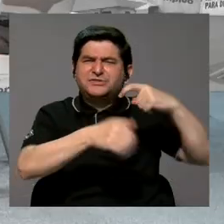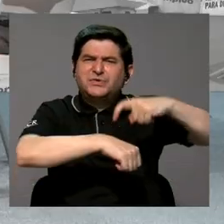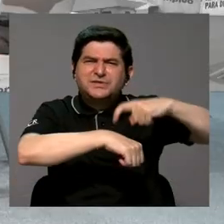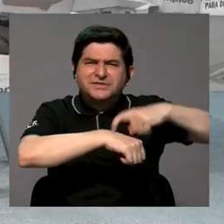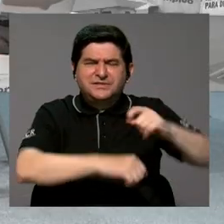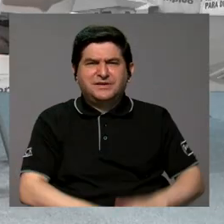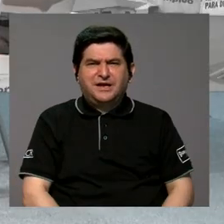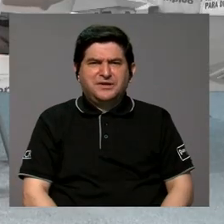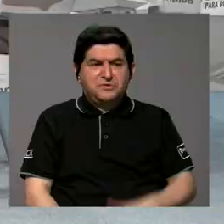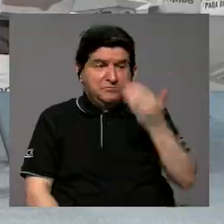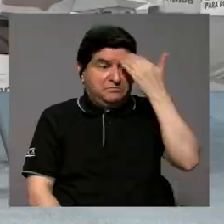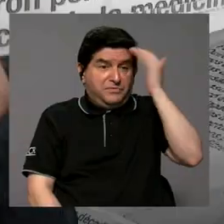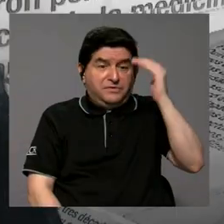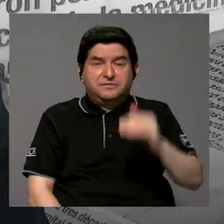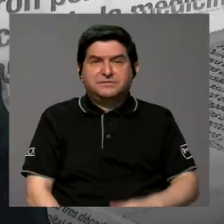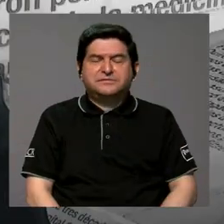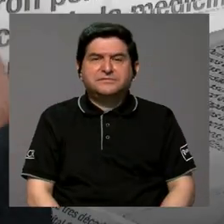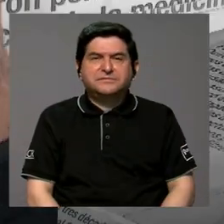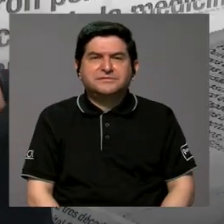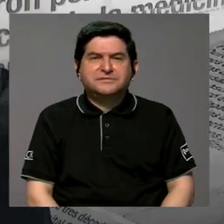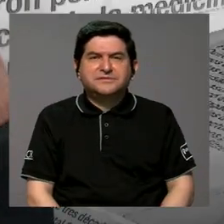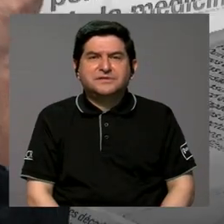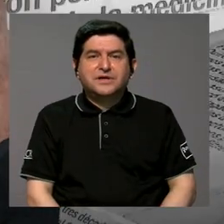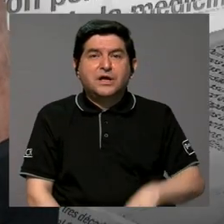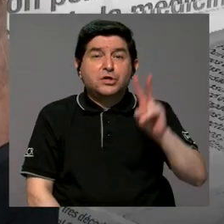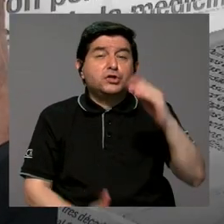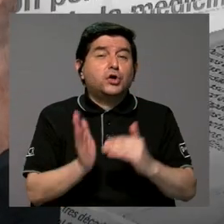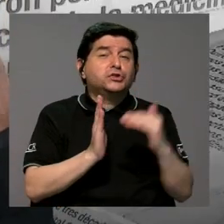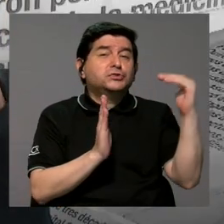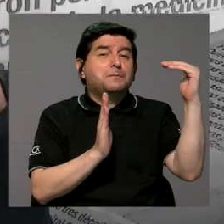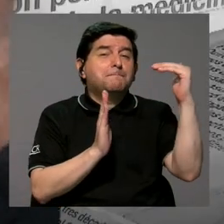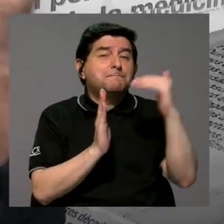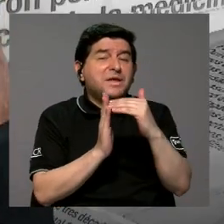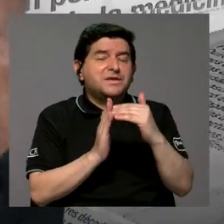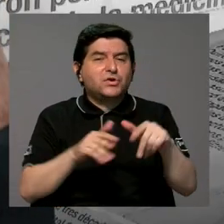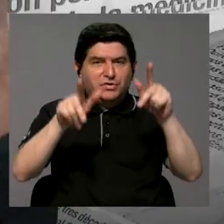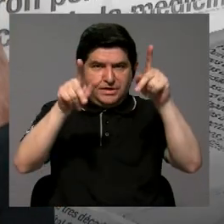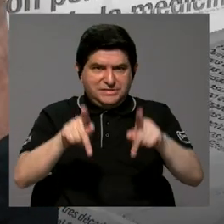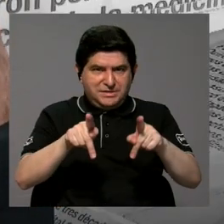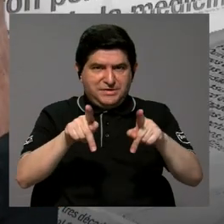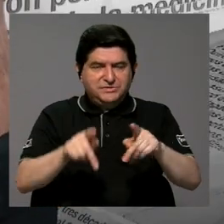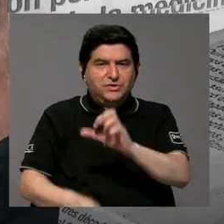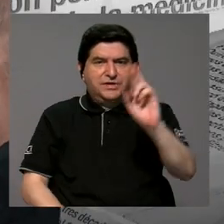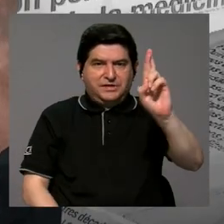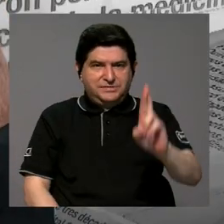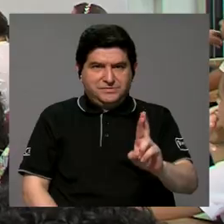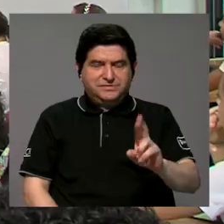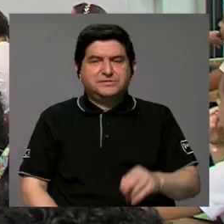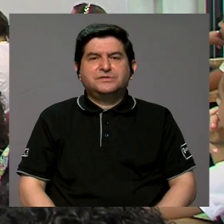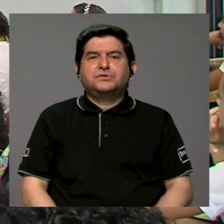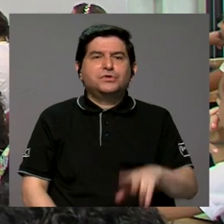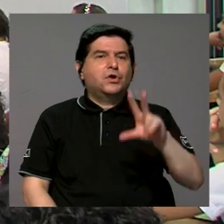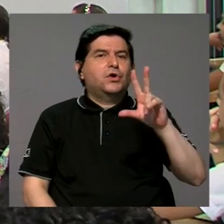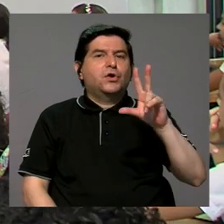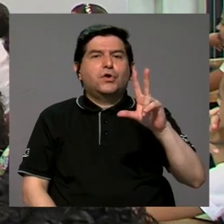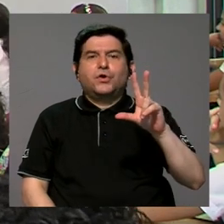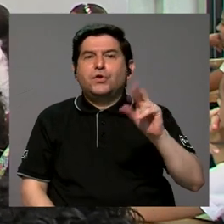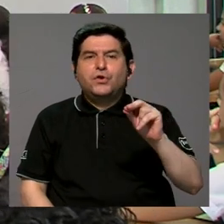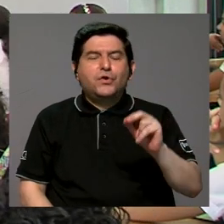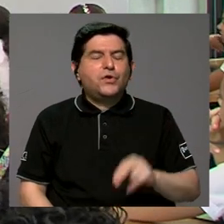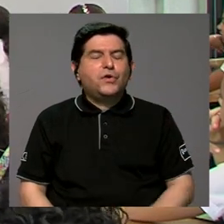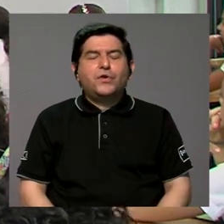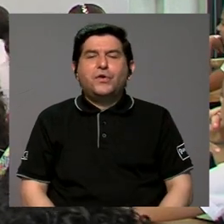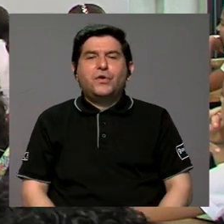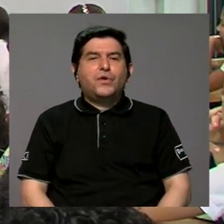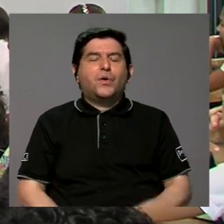o yo no sé si el día de hoy, que es que hay dos millones de habitantes en Costa Rica que no han sacado el